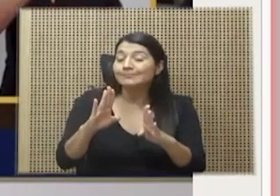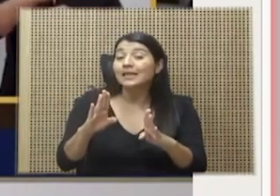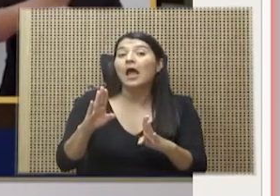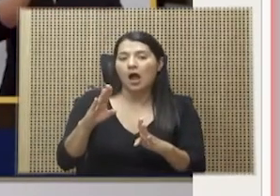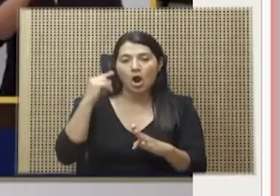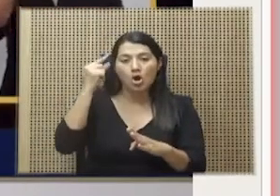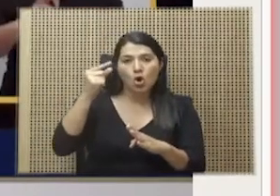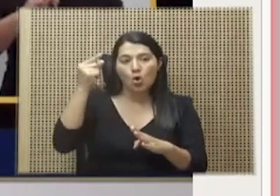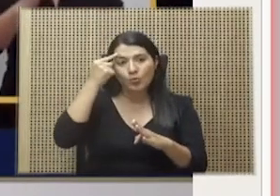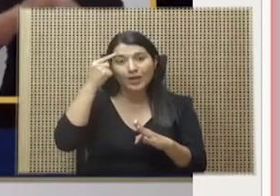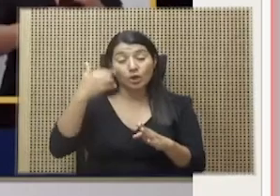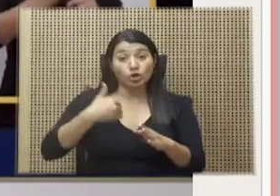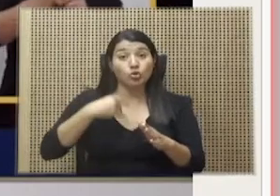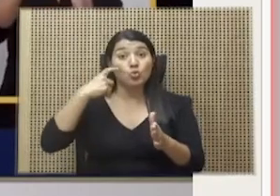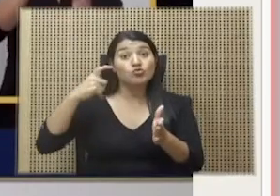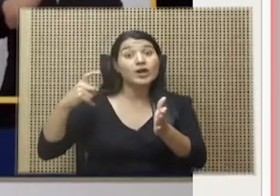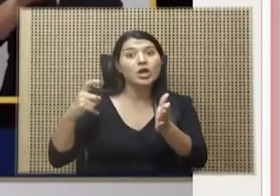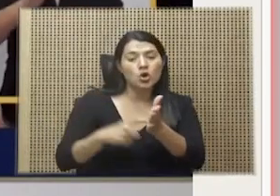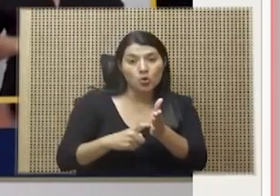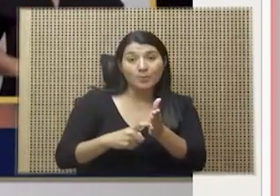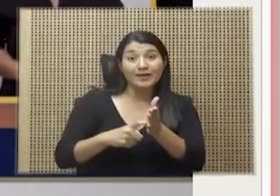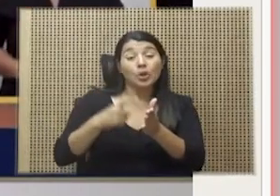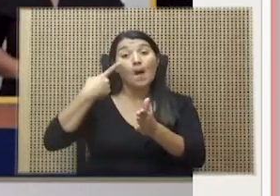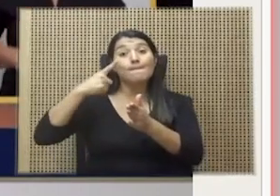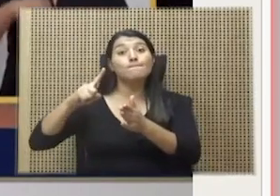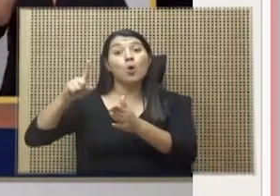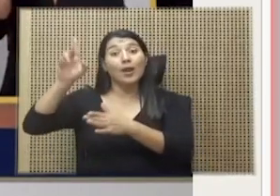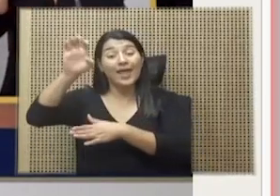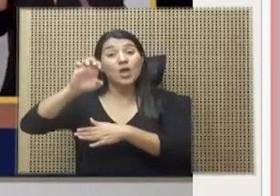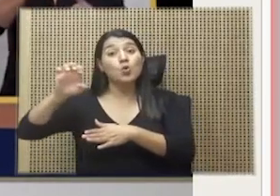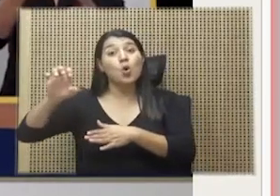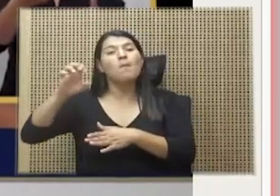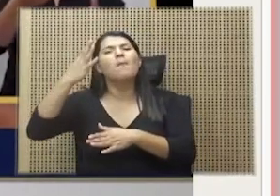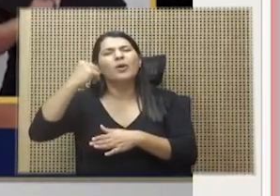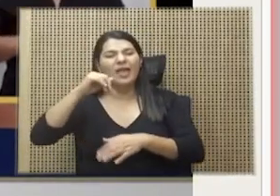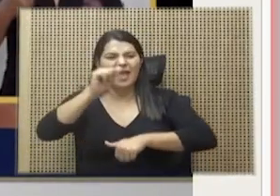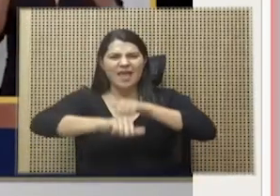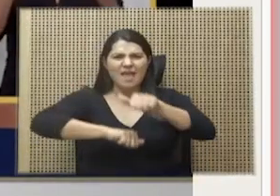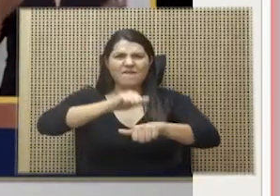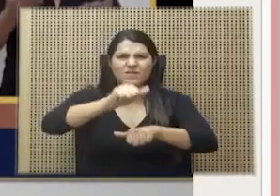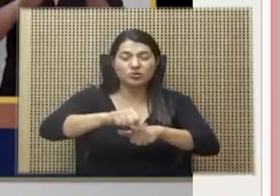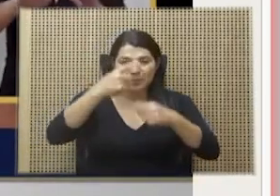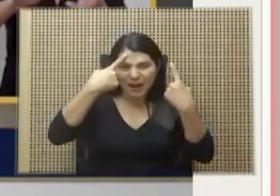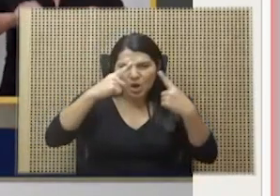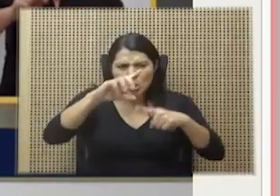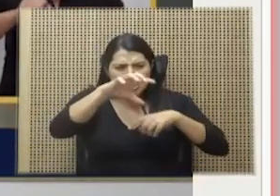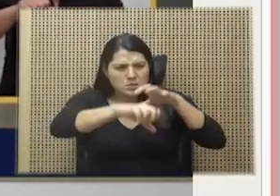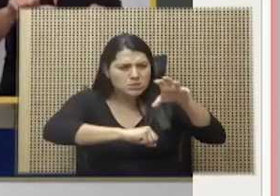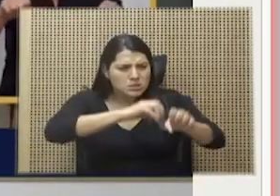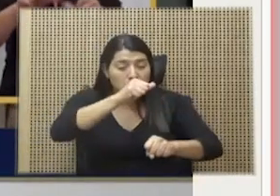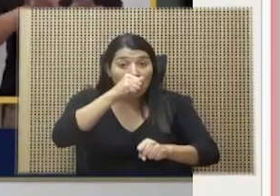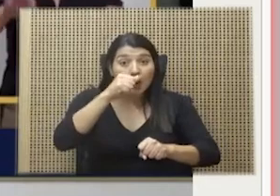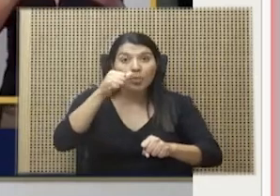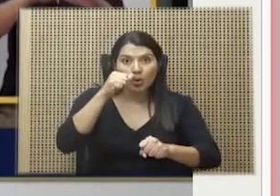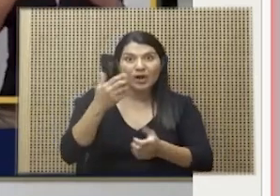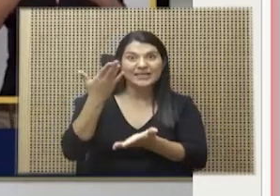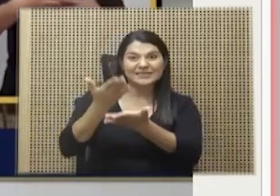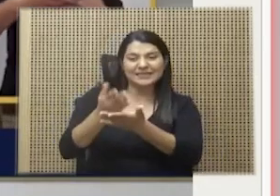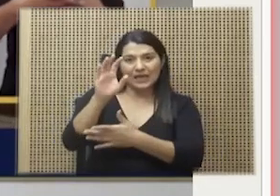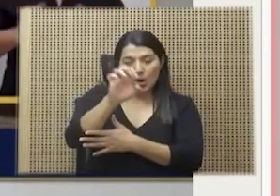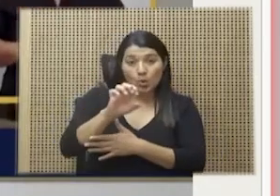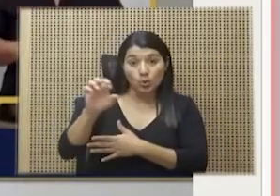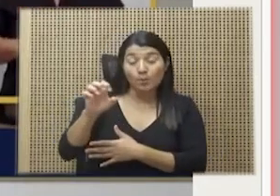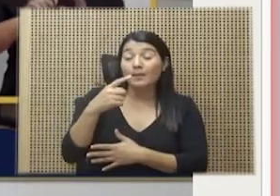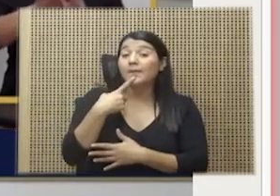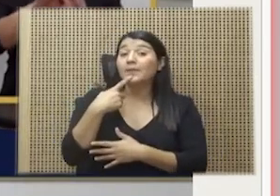puertos de Europa por su esfuerzo para frenar las exportaciones de droga. Los antipatriotas dicen que la prueba de que